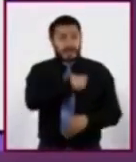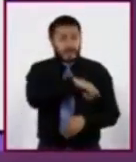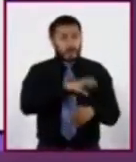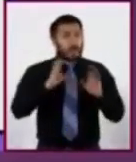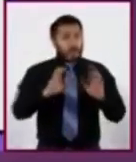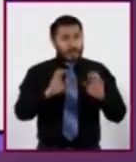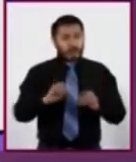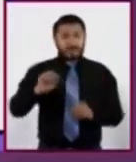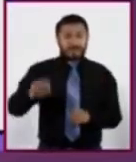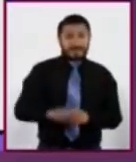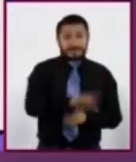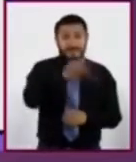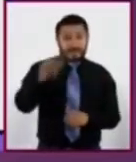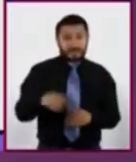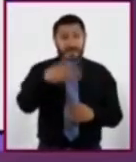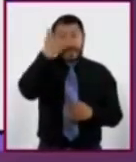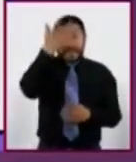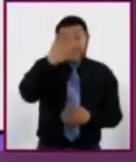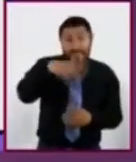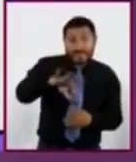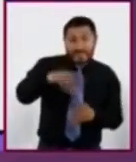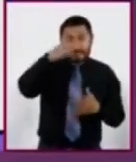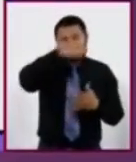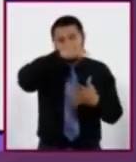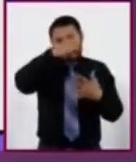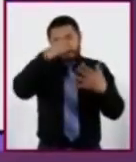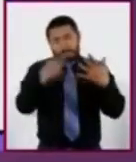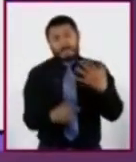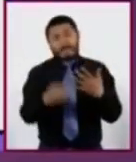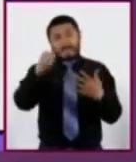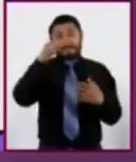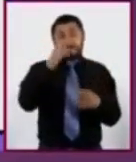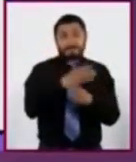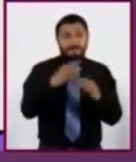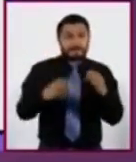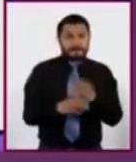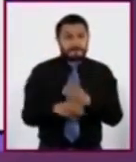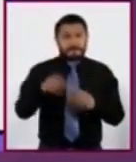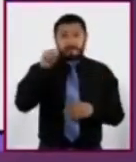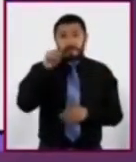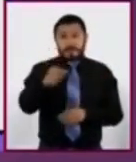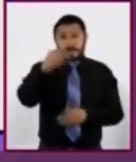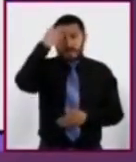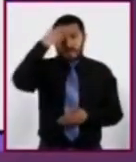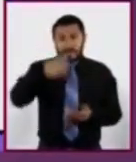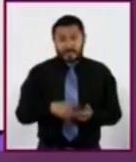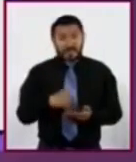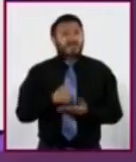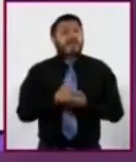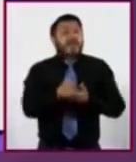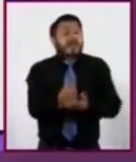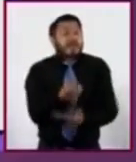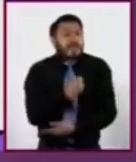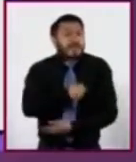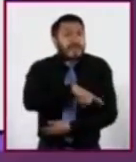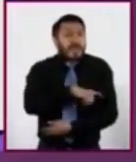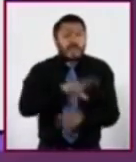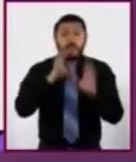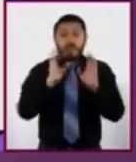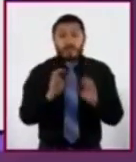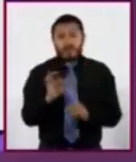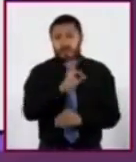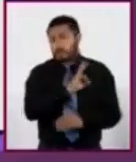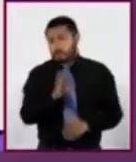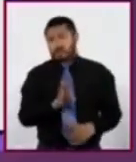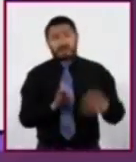10 acciones que consideren les pueden ayudar a cuidar su salud. Pueden escribir 5